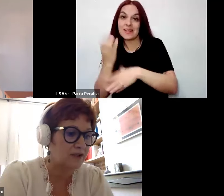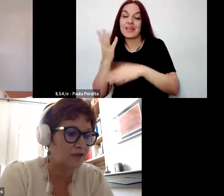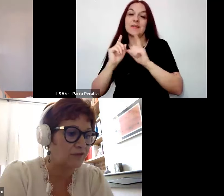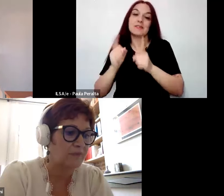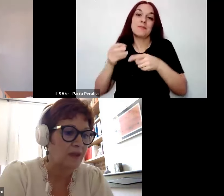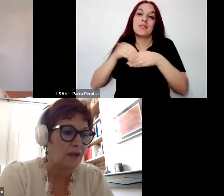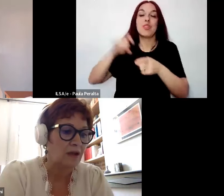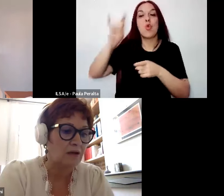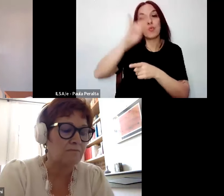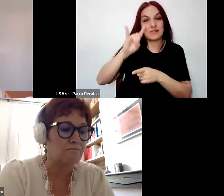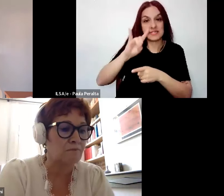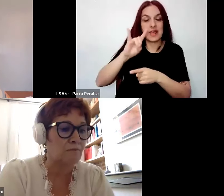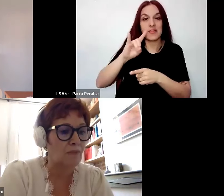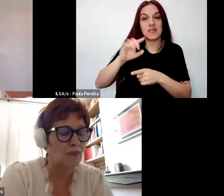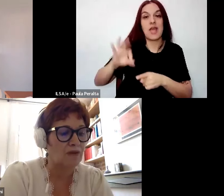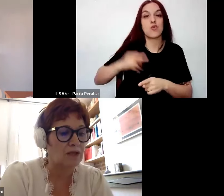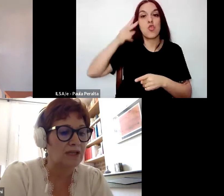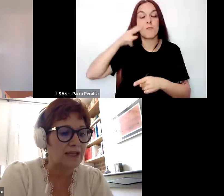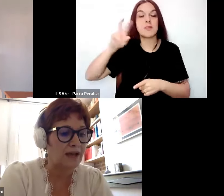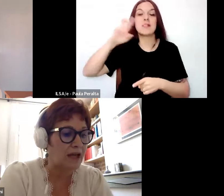universitarios, en 2019.